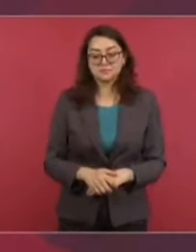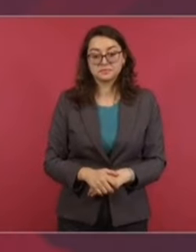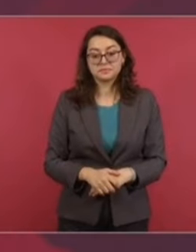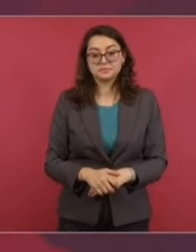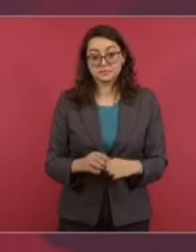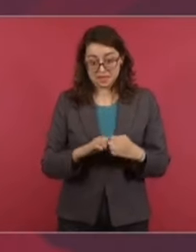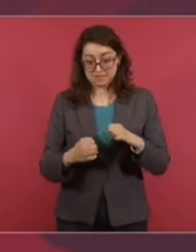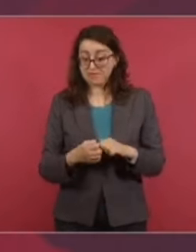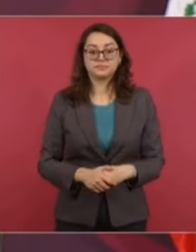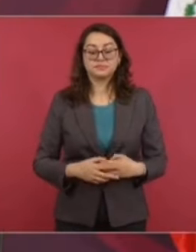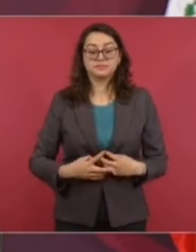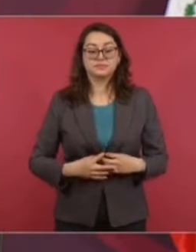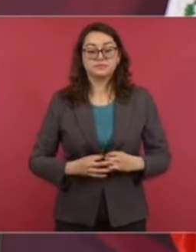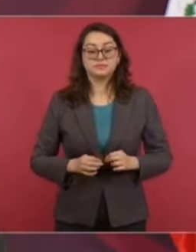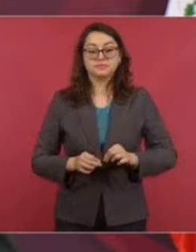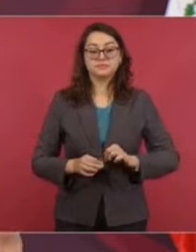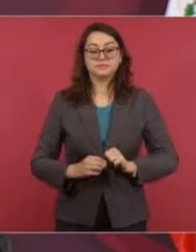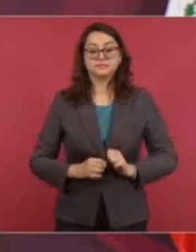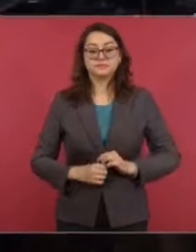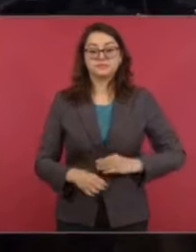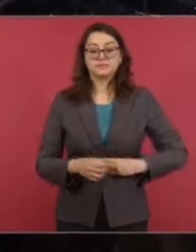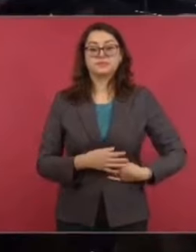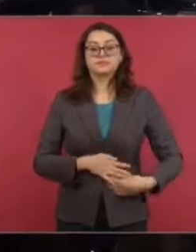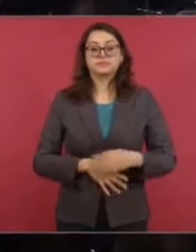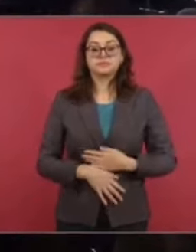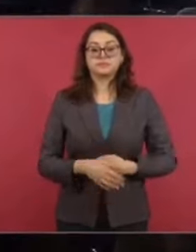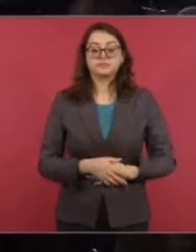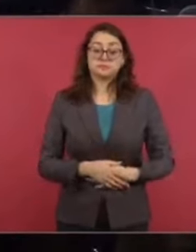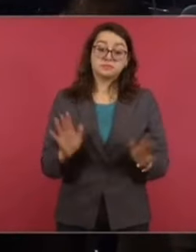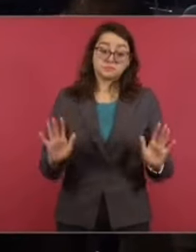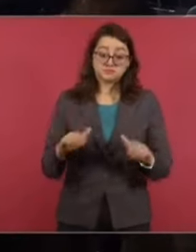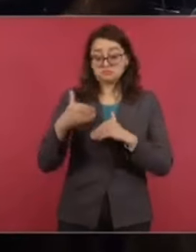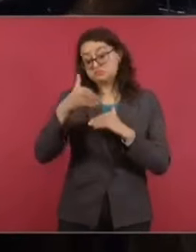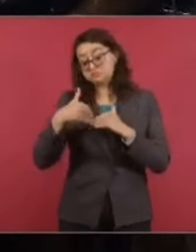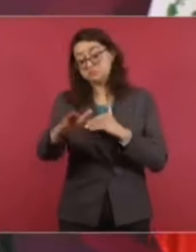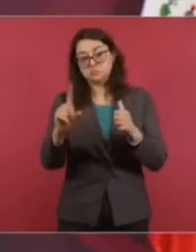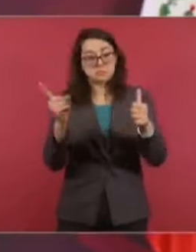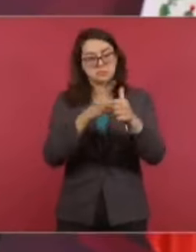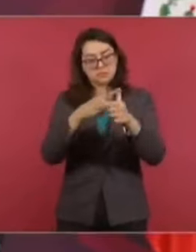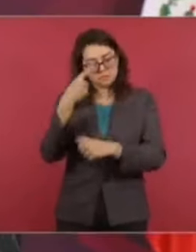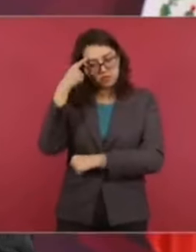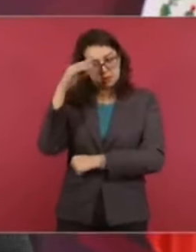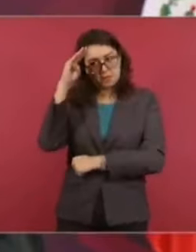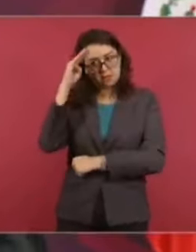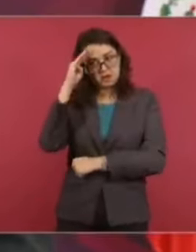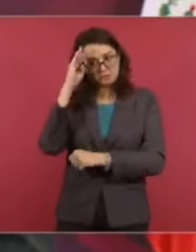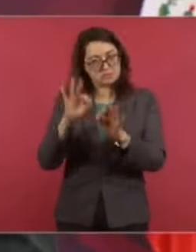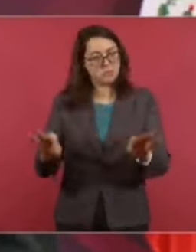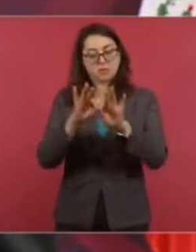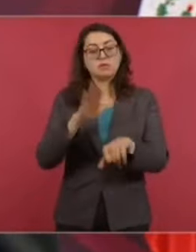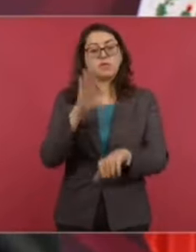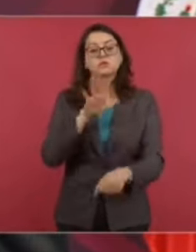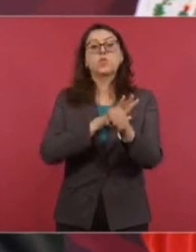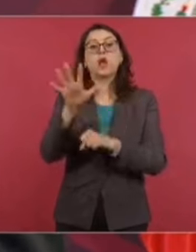Y los enemigos de verdad. Entonces, ojalá y lo que prevalezca, sea del interés general.